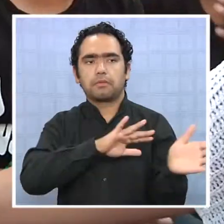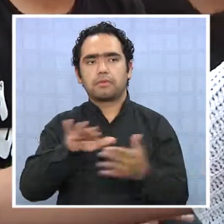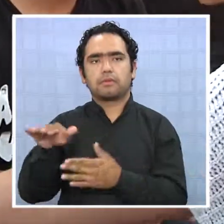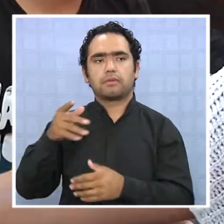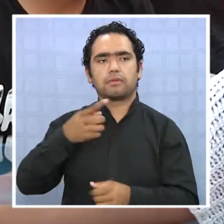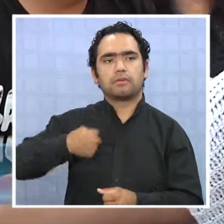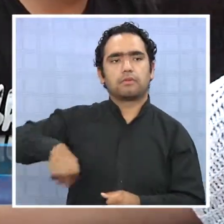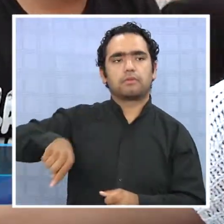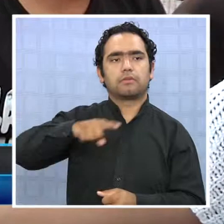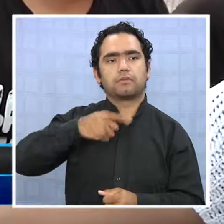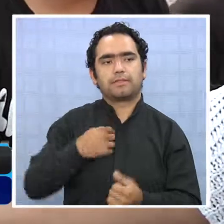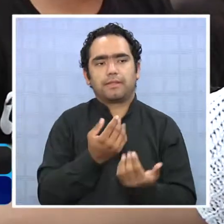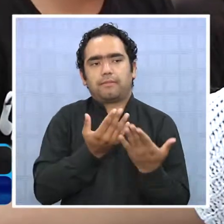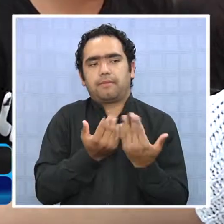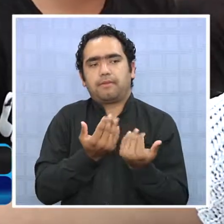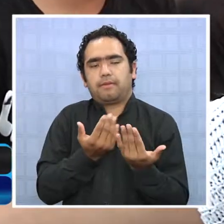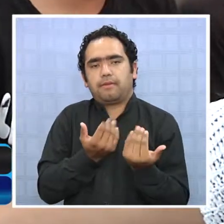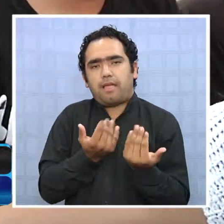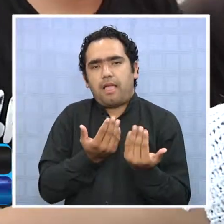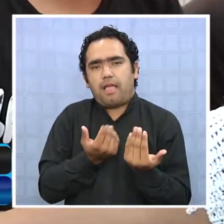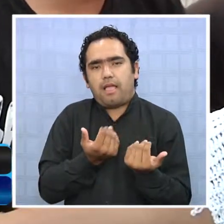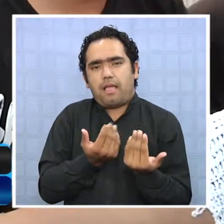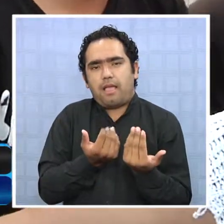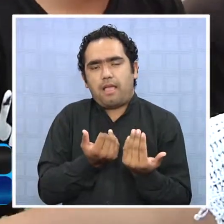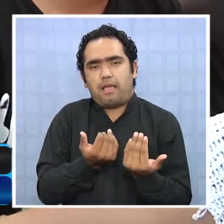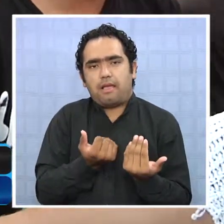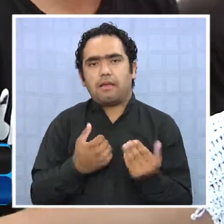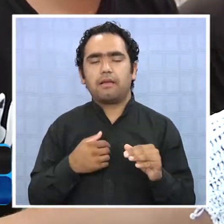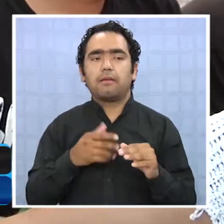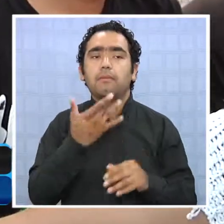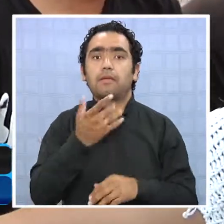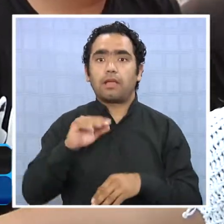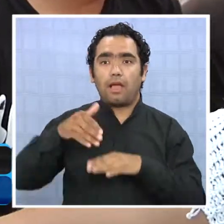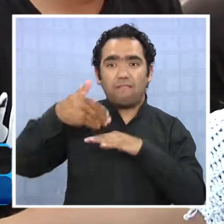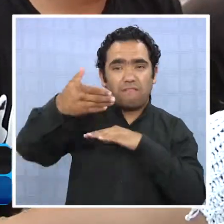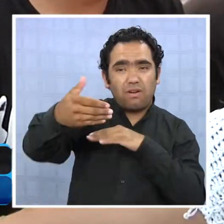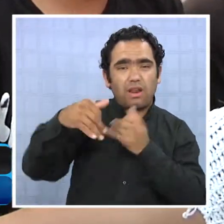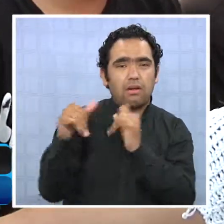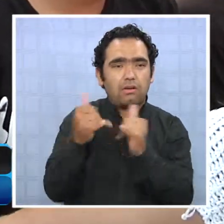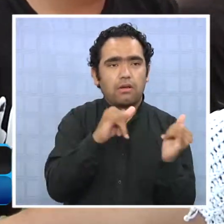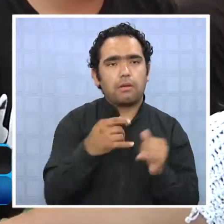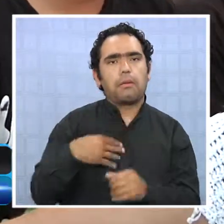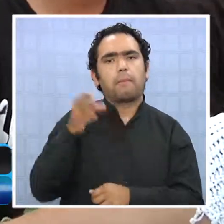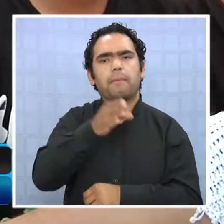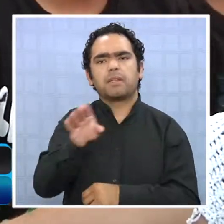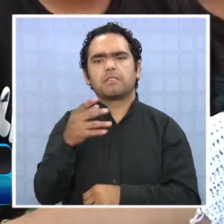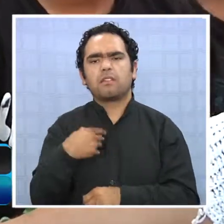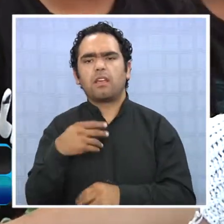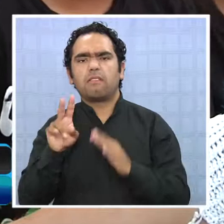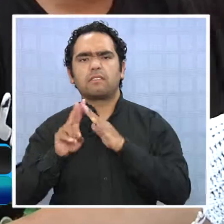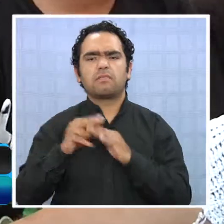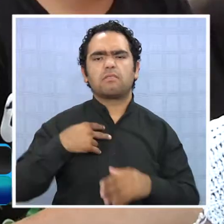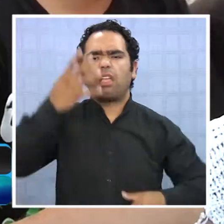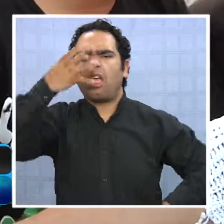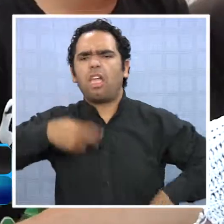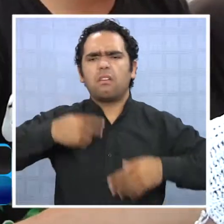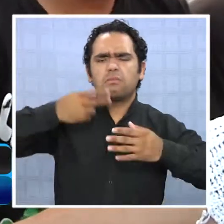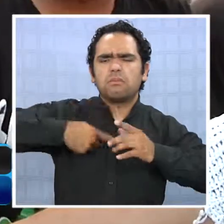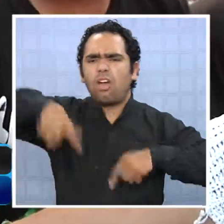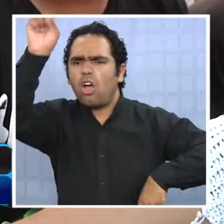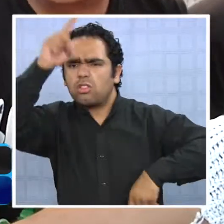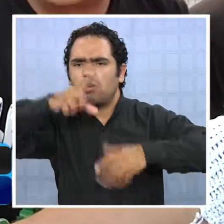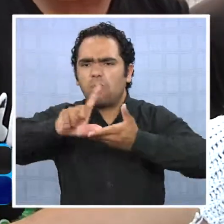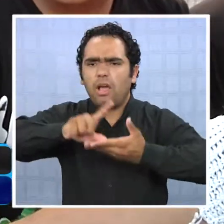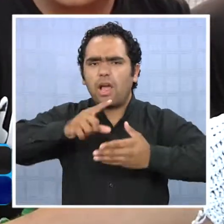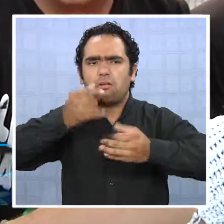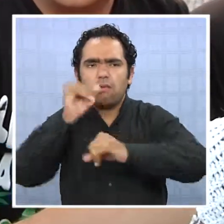cancha. Estábamos esperando este rato porque cuando jugábamos afuera, la gente nos retaba, nos decía que fuéramos a jugar a